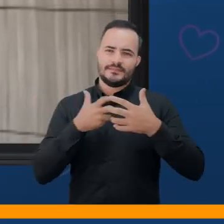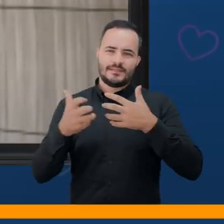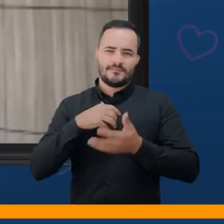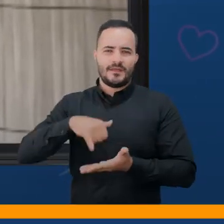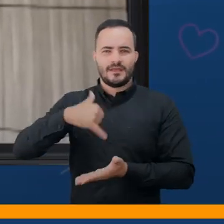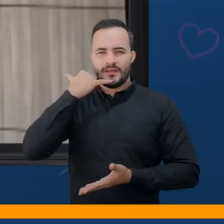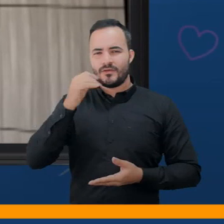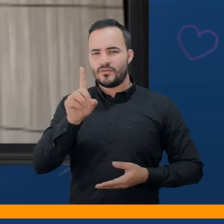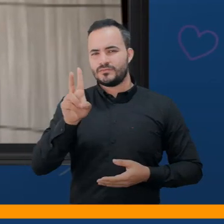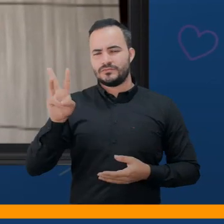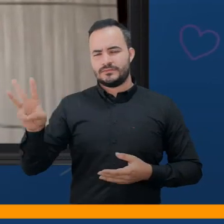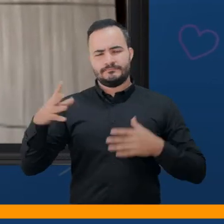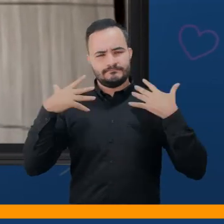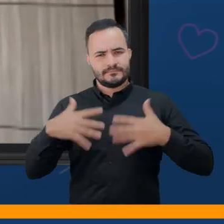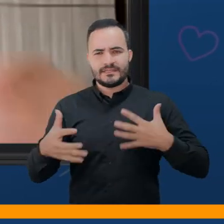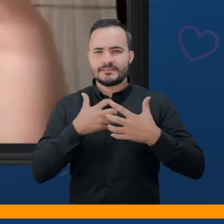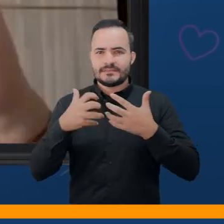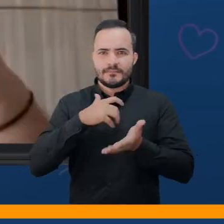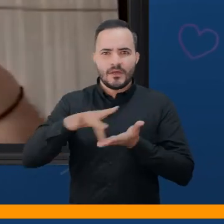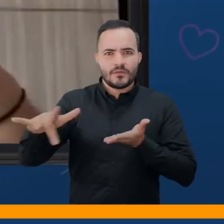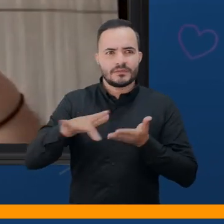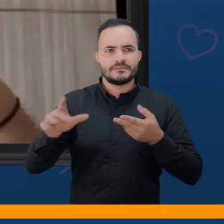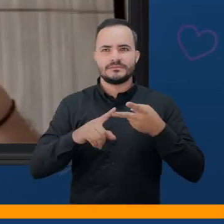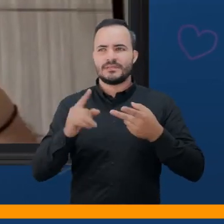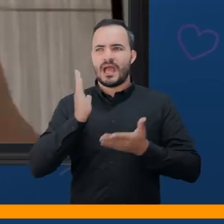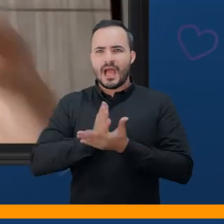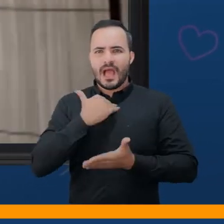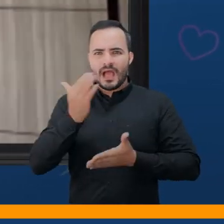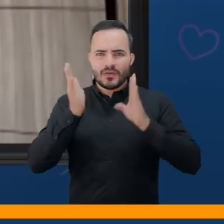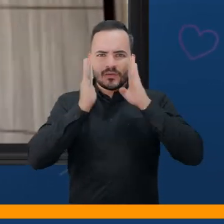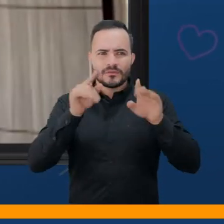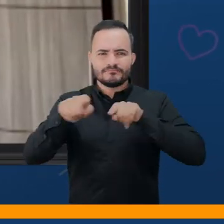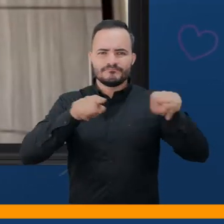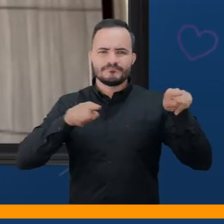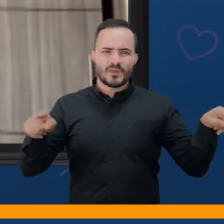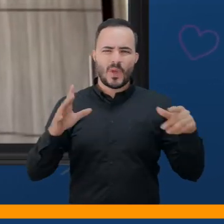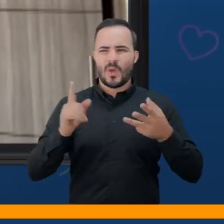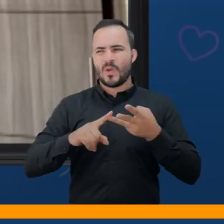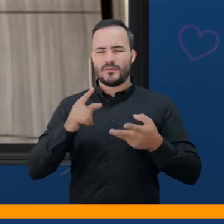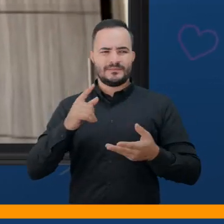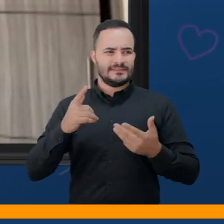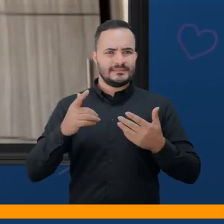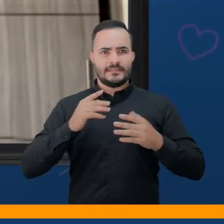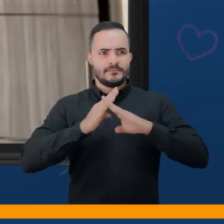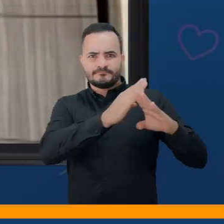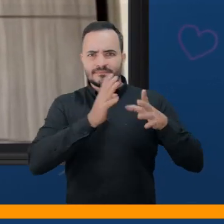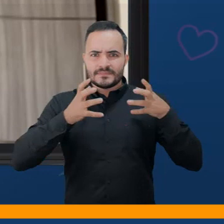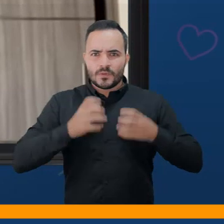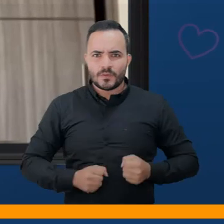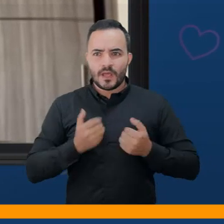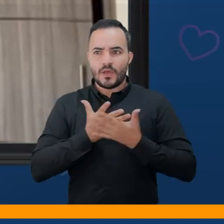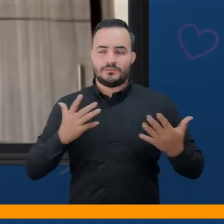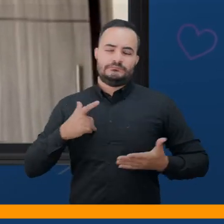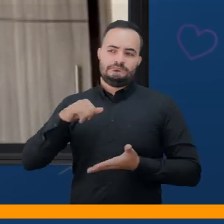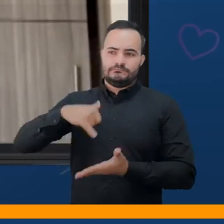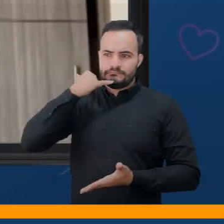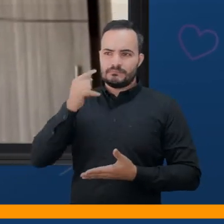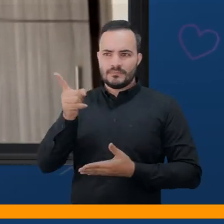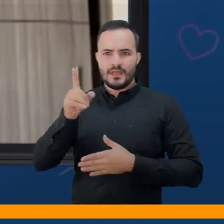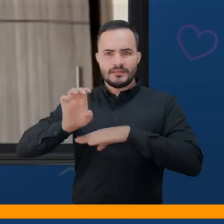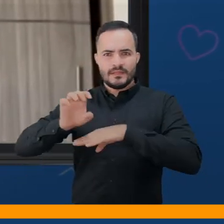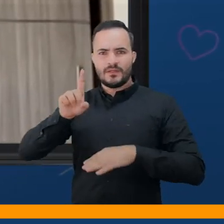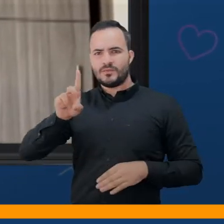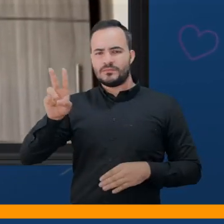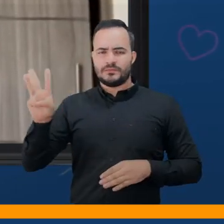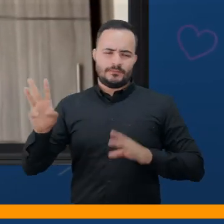supremamente valioso y es el 123. Todo este sistema de emergencia y de atención a todas las calamidades y situaciones de seguridad que se presentan